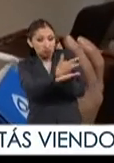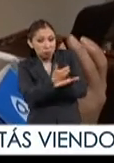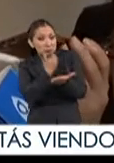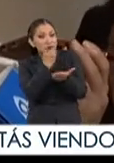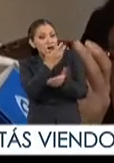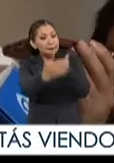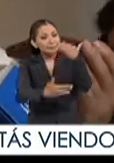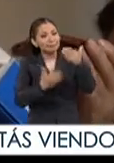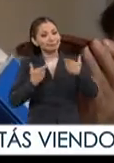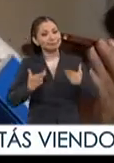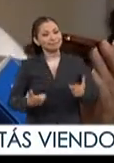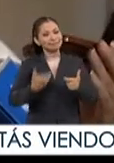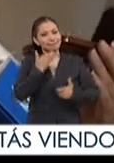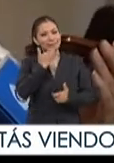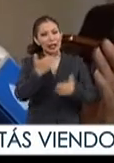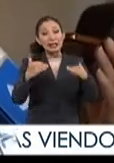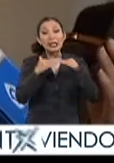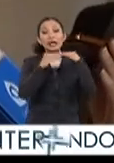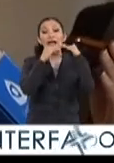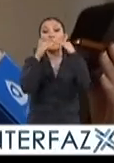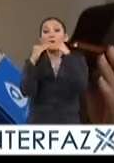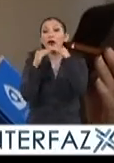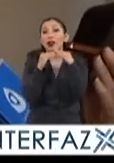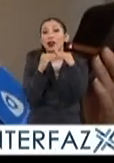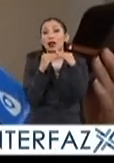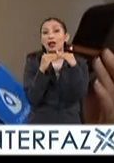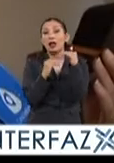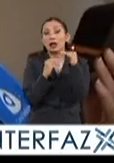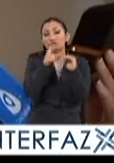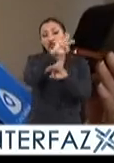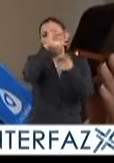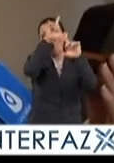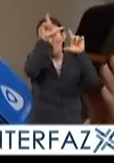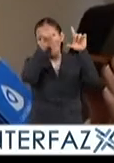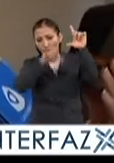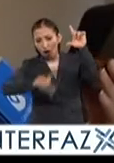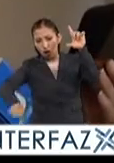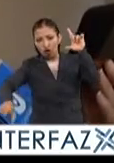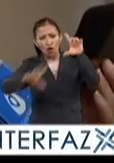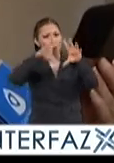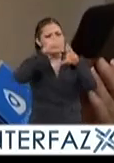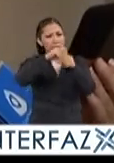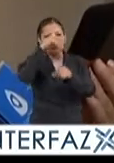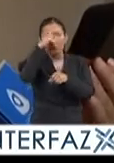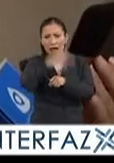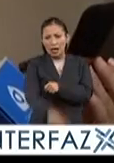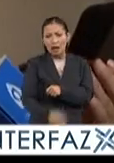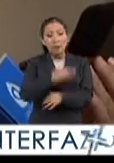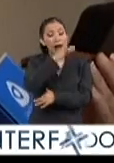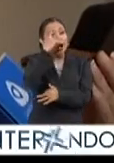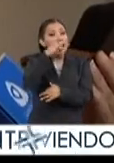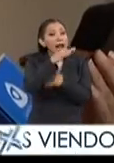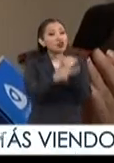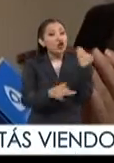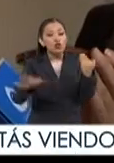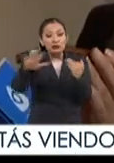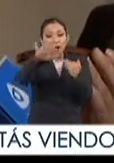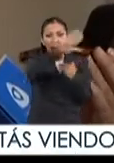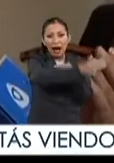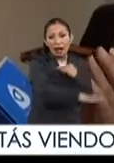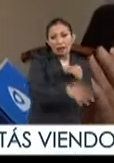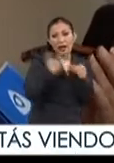que genere prosperidad en igualdad de norte a sur, de este a oeste, en todo el país, para todos los sectores